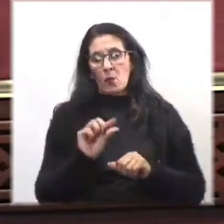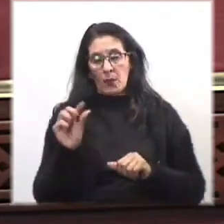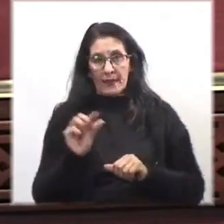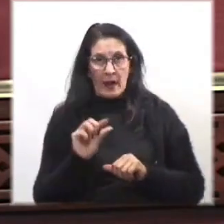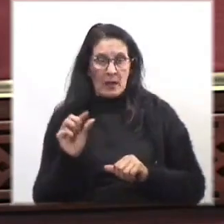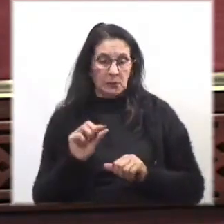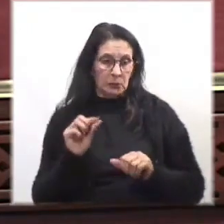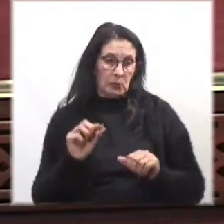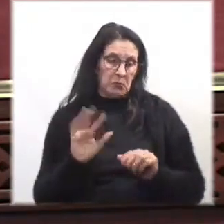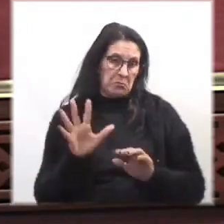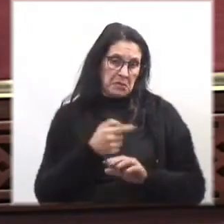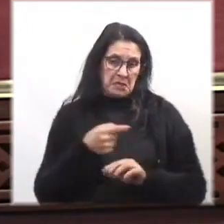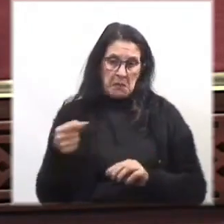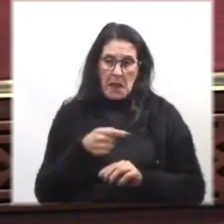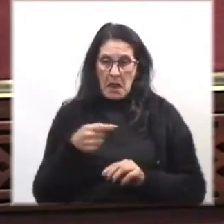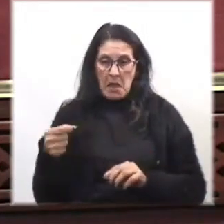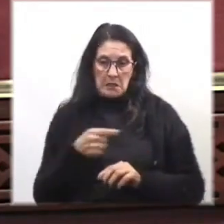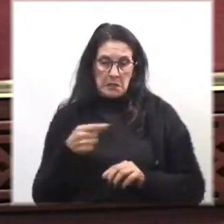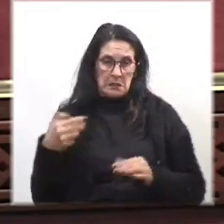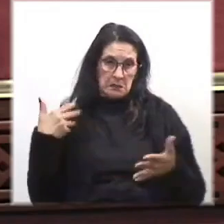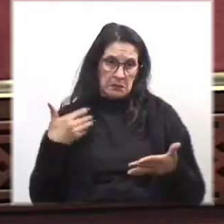ya, por lo menos algunas semanas,